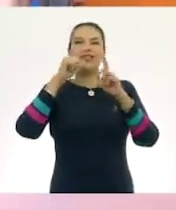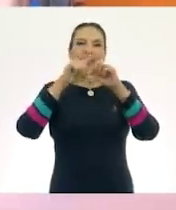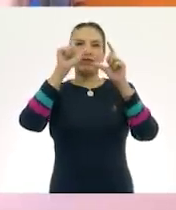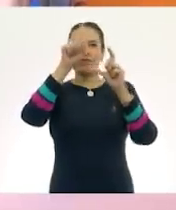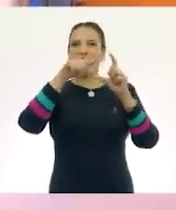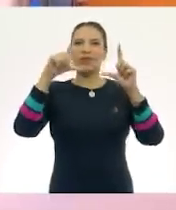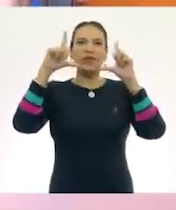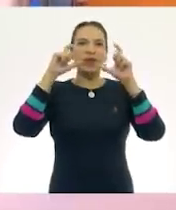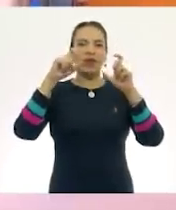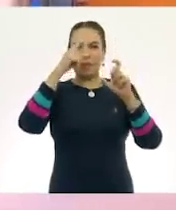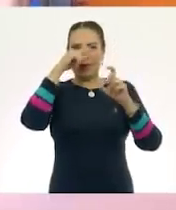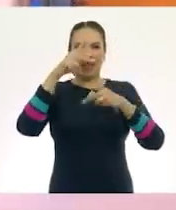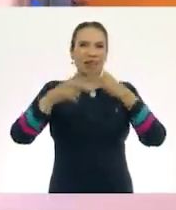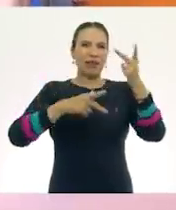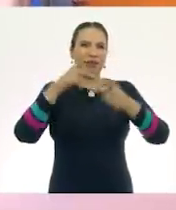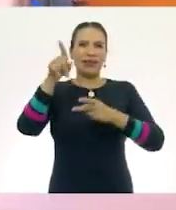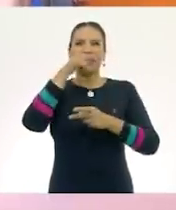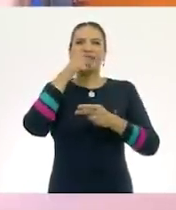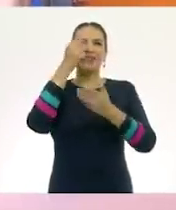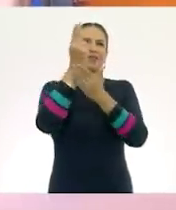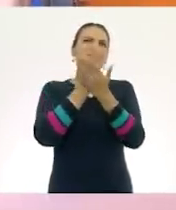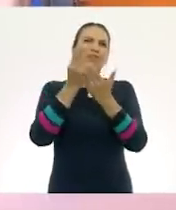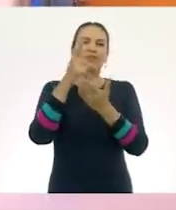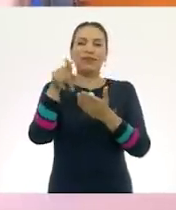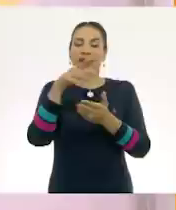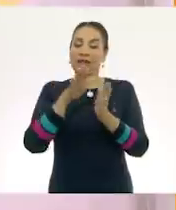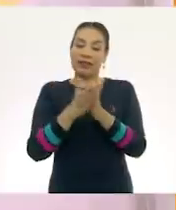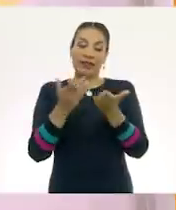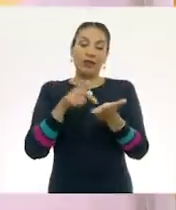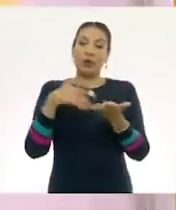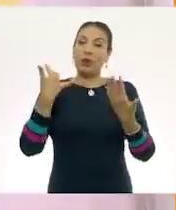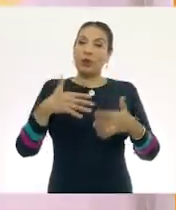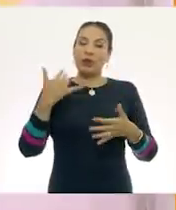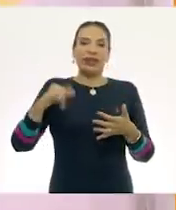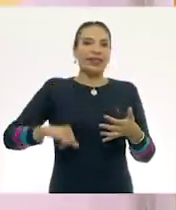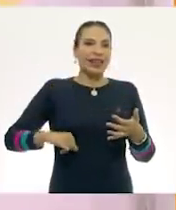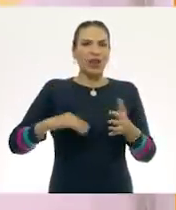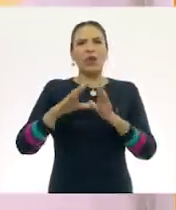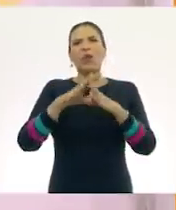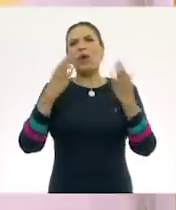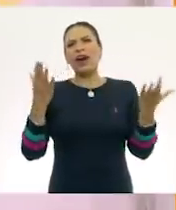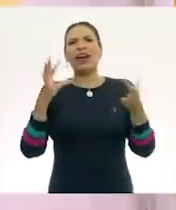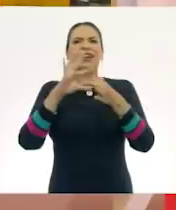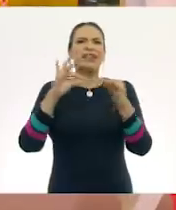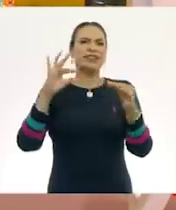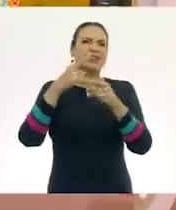prestar estos libros que traen cosas interesantes, cuentos, leyendas.